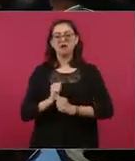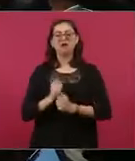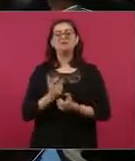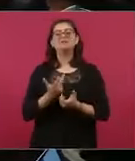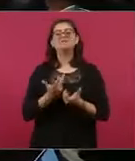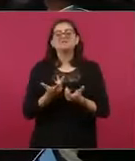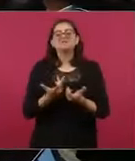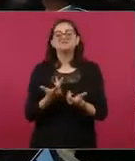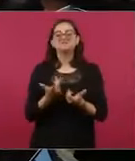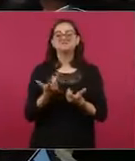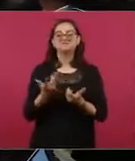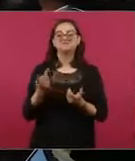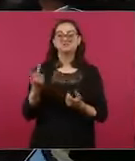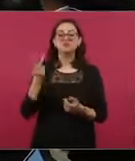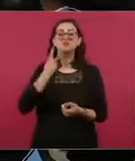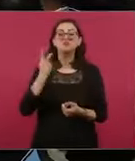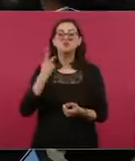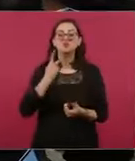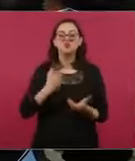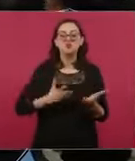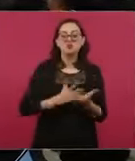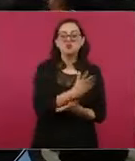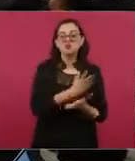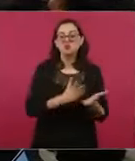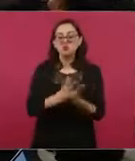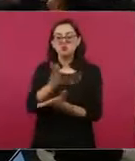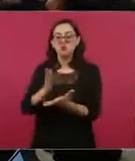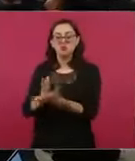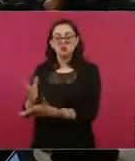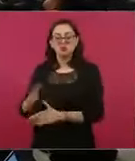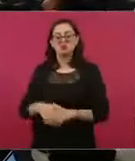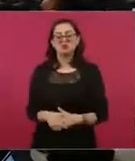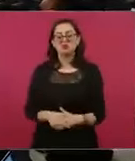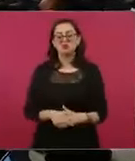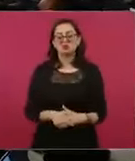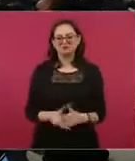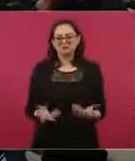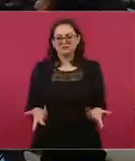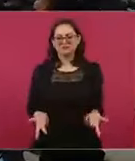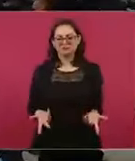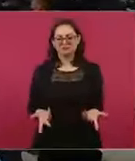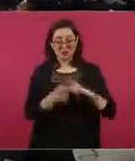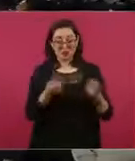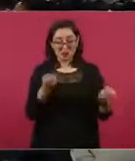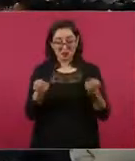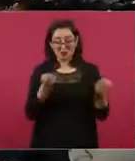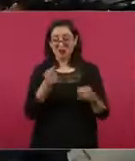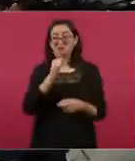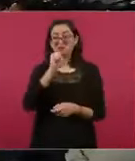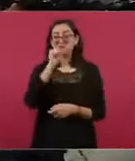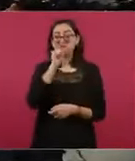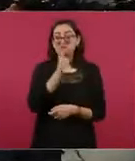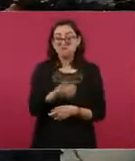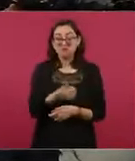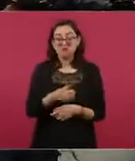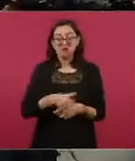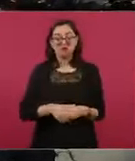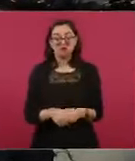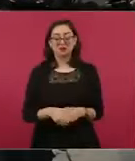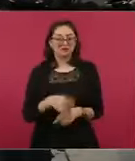Pero si fuese gerente de una empresa, ya lo hubiesen corrido, porque